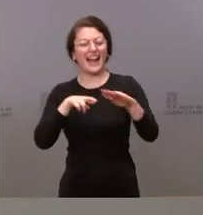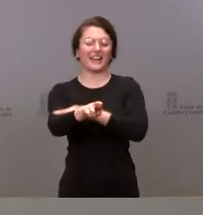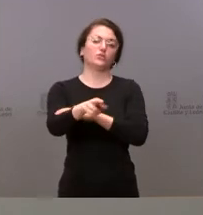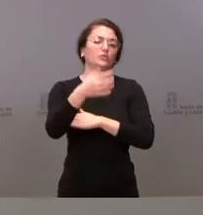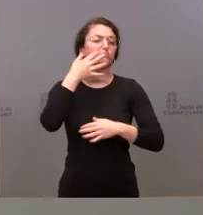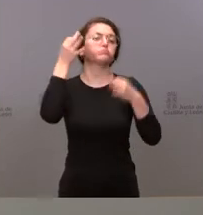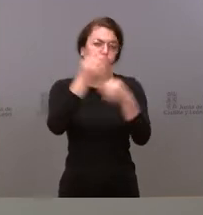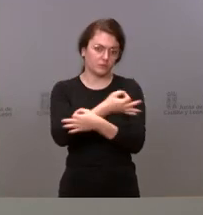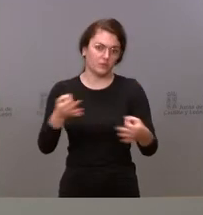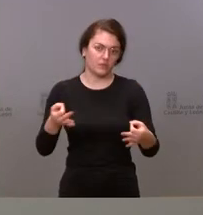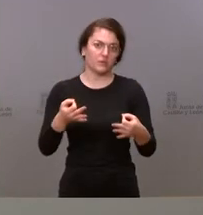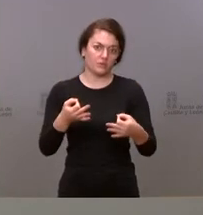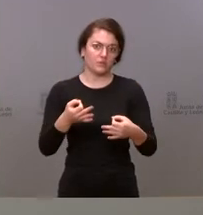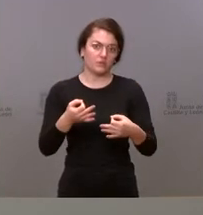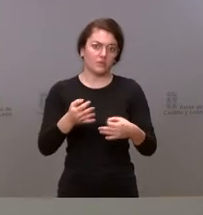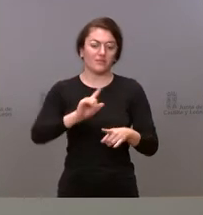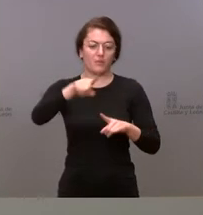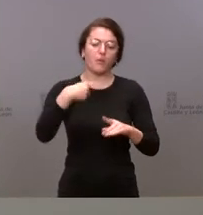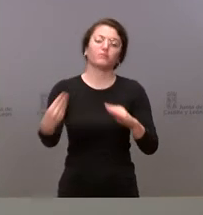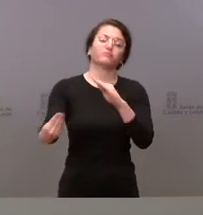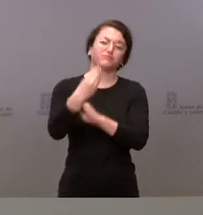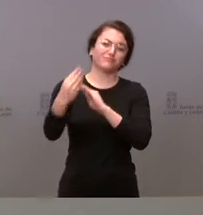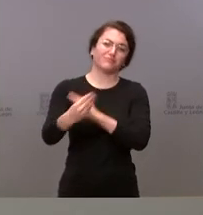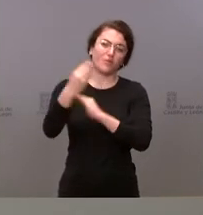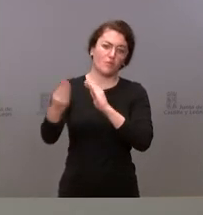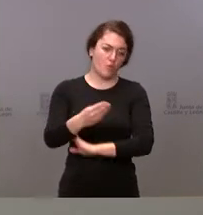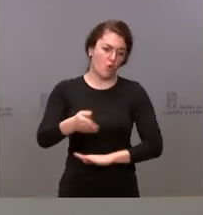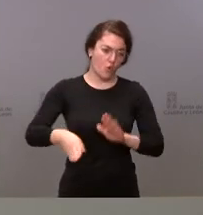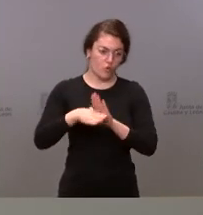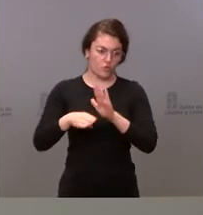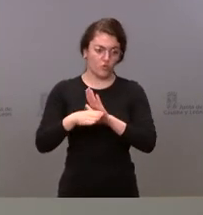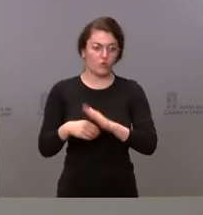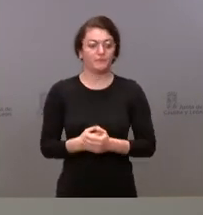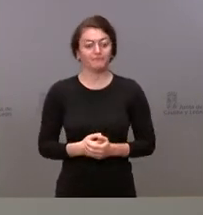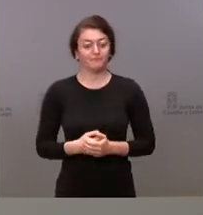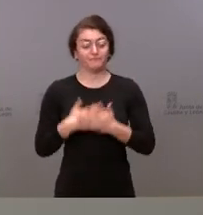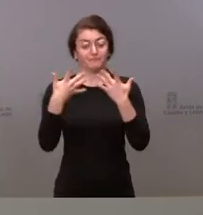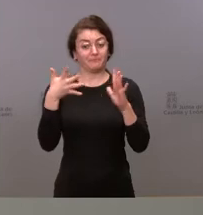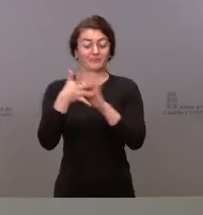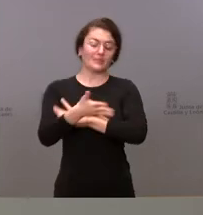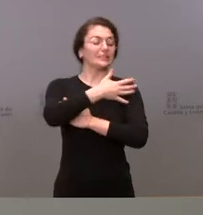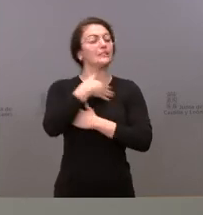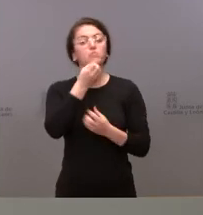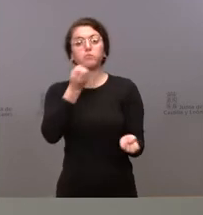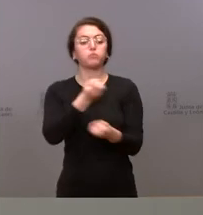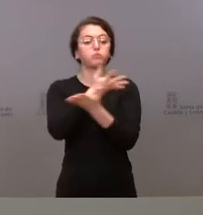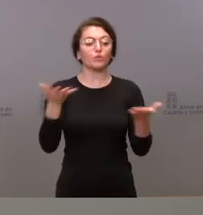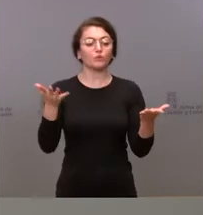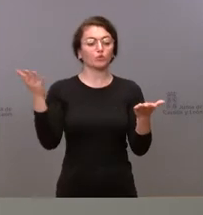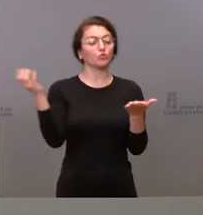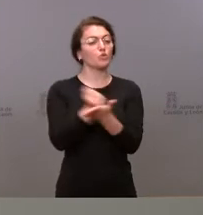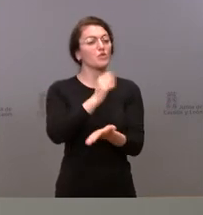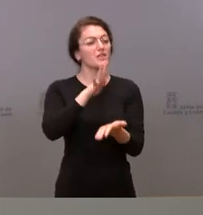esperamos que nos sigan llegando. Por lo tanto, sobre todo, transmitir ese mensaje de tranquilidad respecto a la